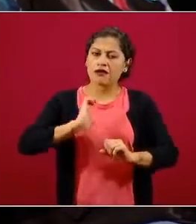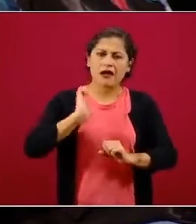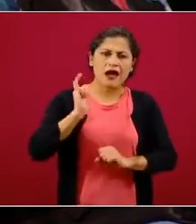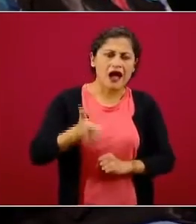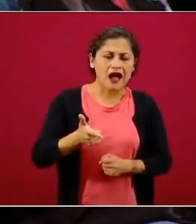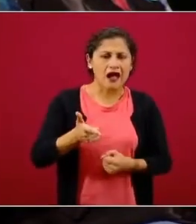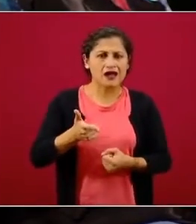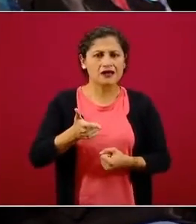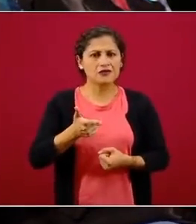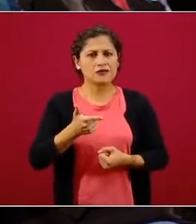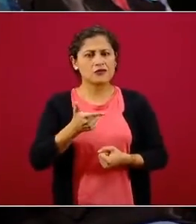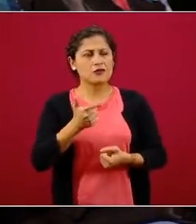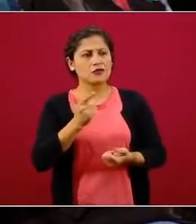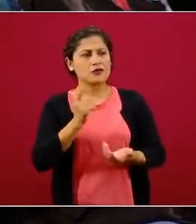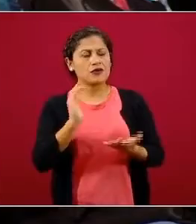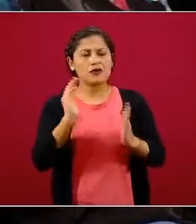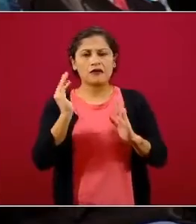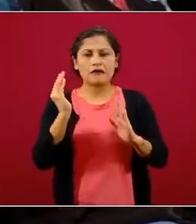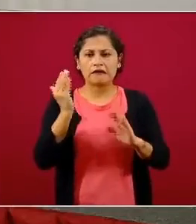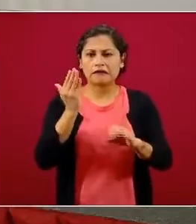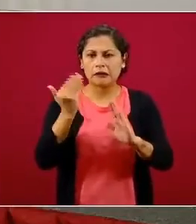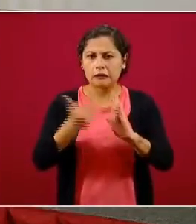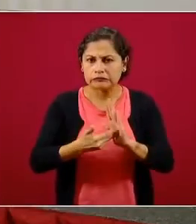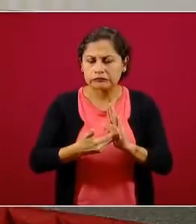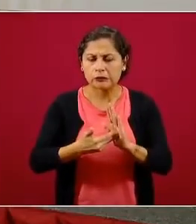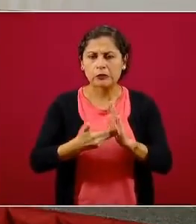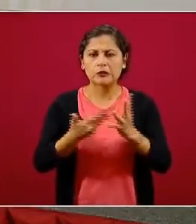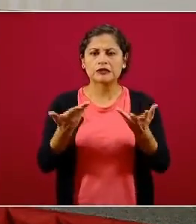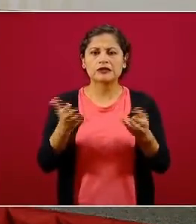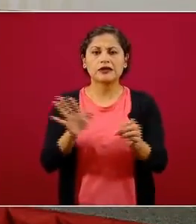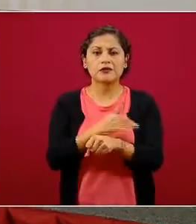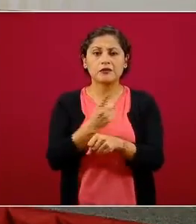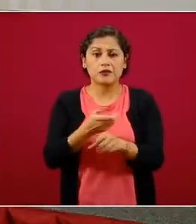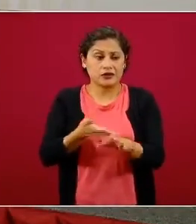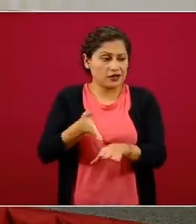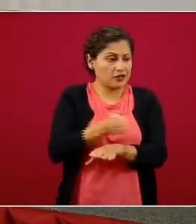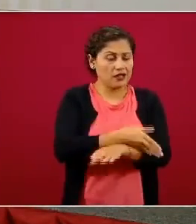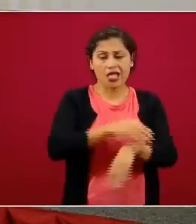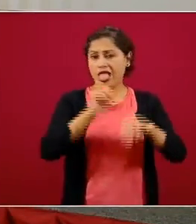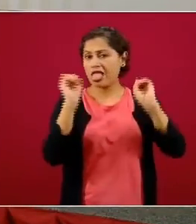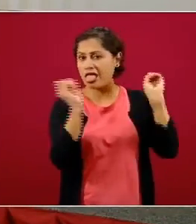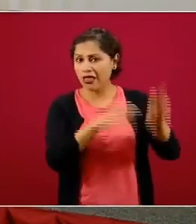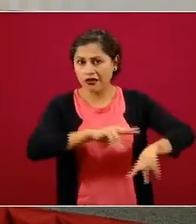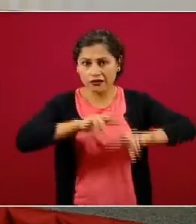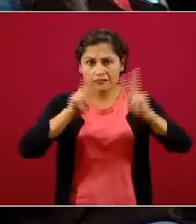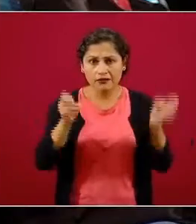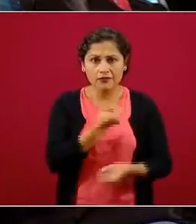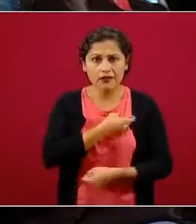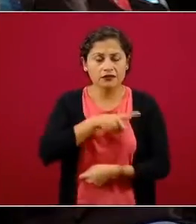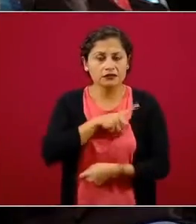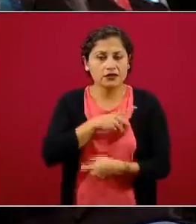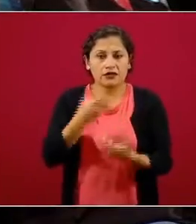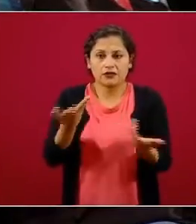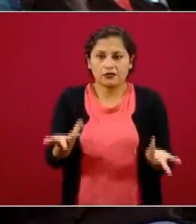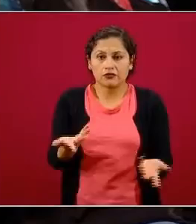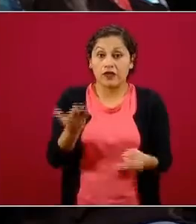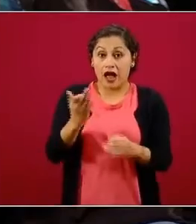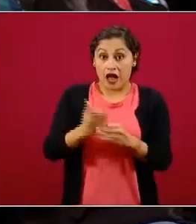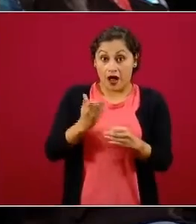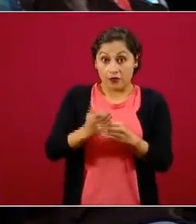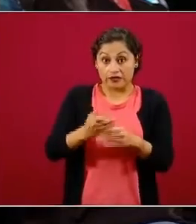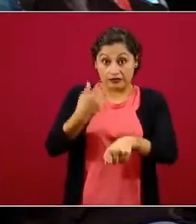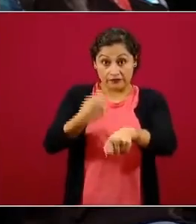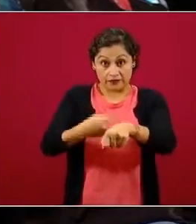no sé, multa por este abandono que había. Porque, vamos, que claramente lo que ha mostrado esta pandemia